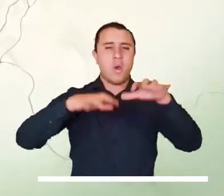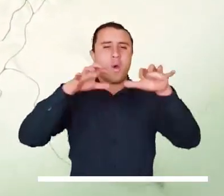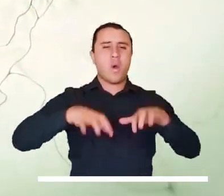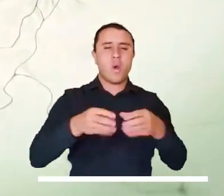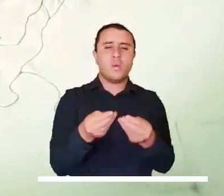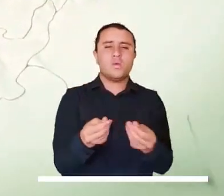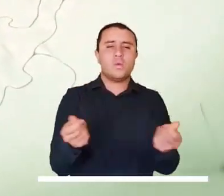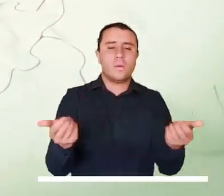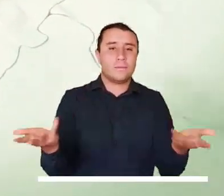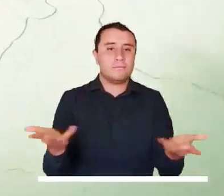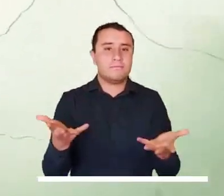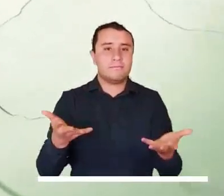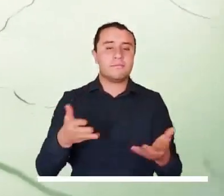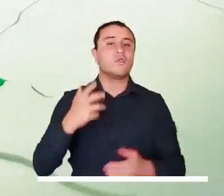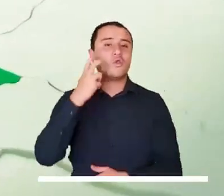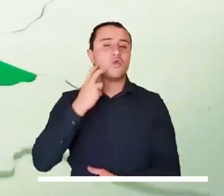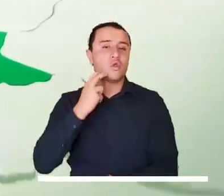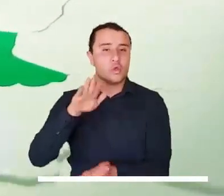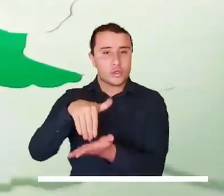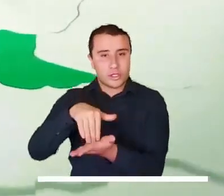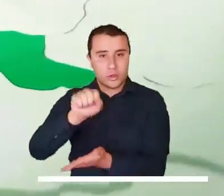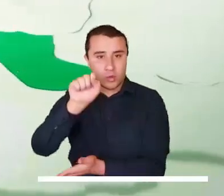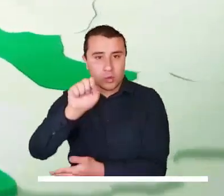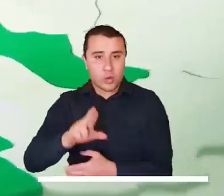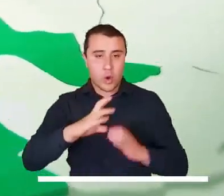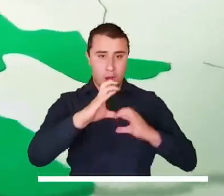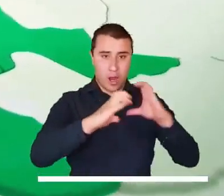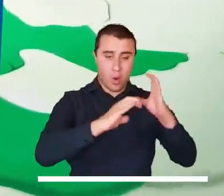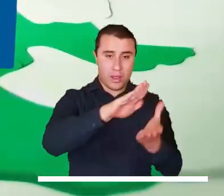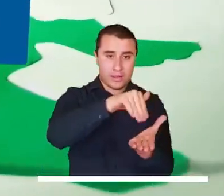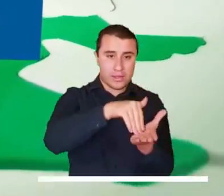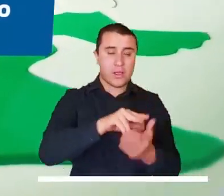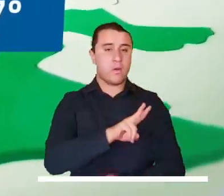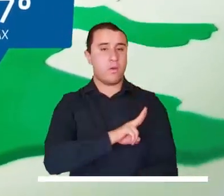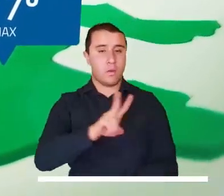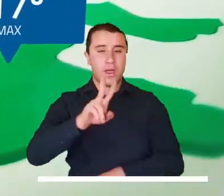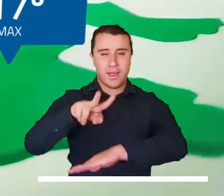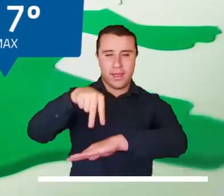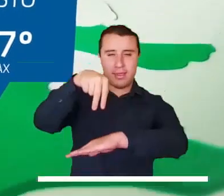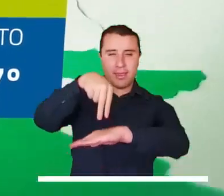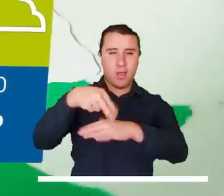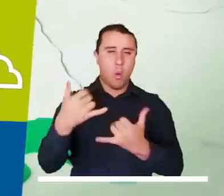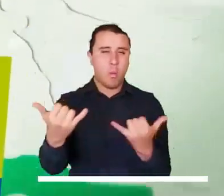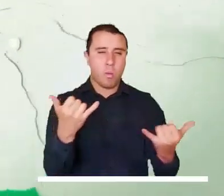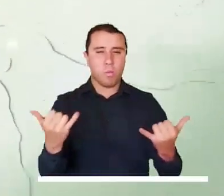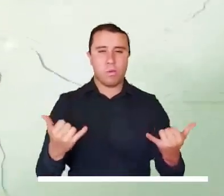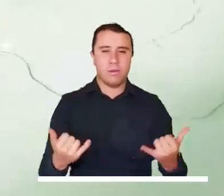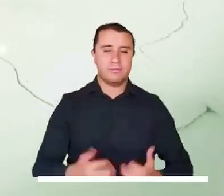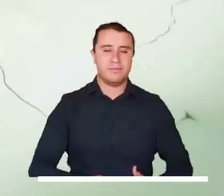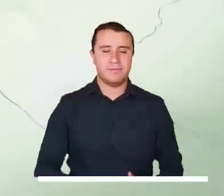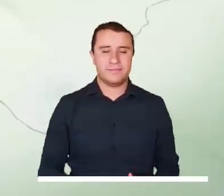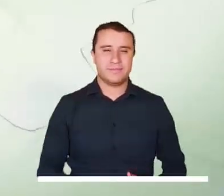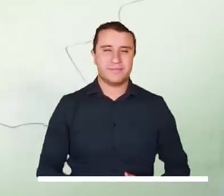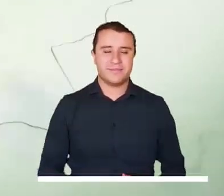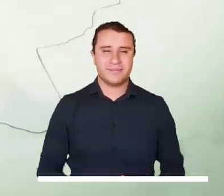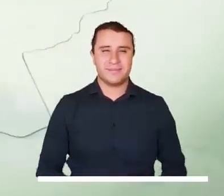En el Pacífico habrá lloviznas en áreas del centro y sur de Chocó, hacia el centro de Cauca, Valle del Cauca y Nariño.